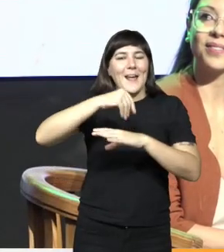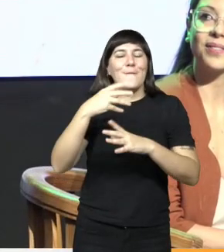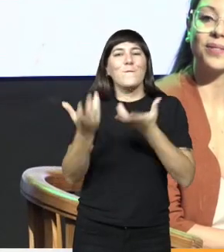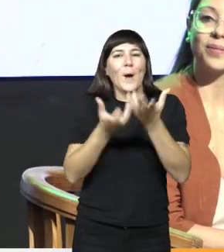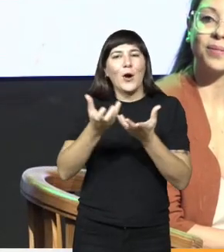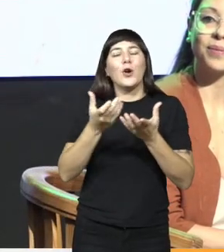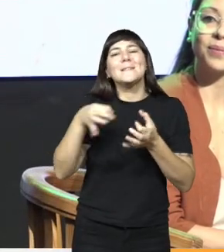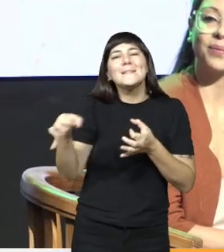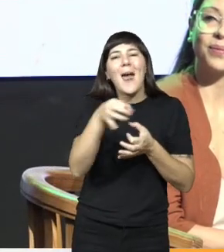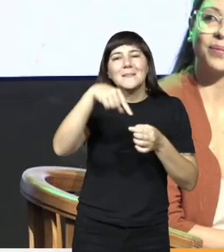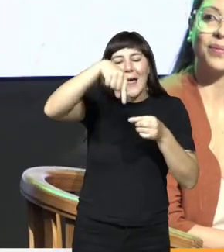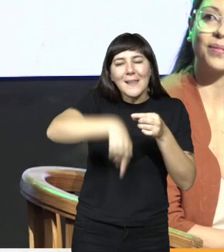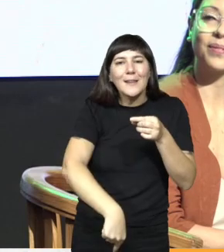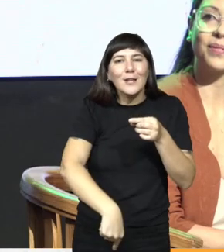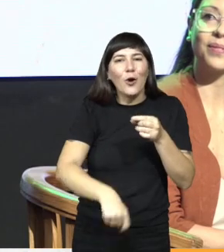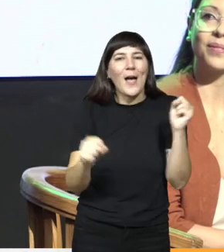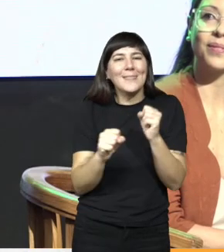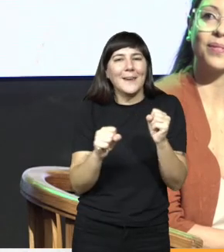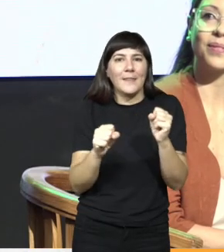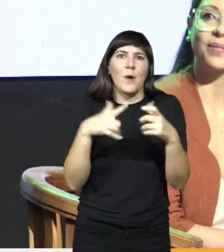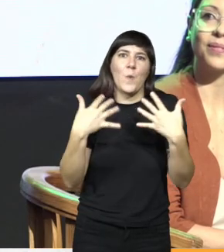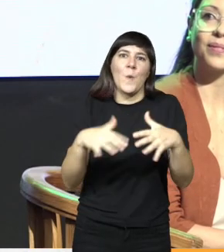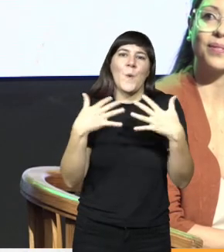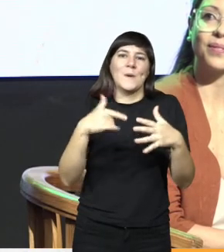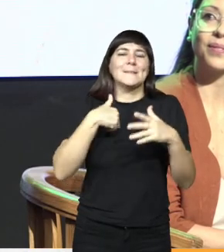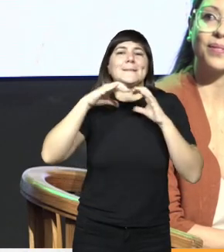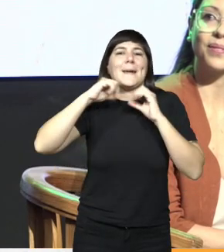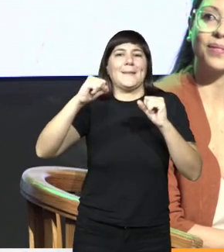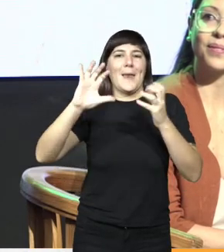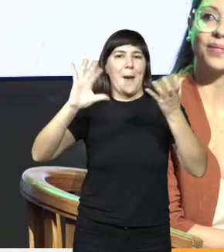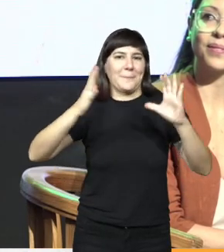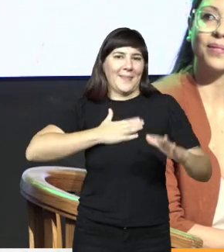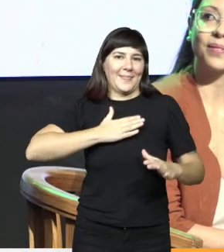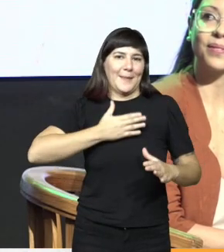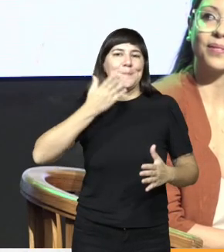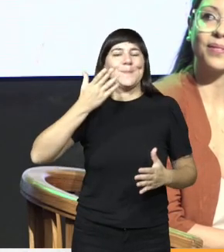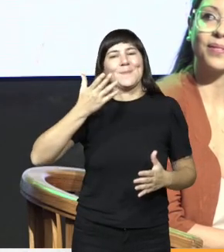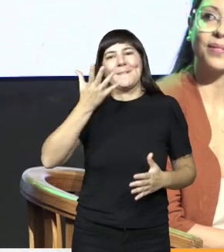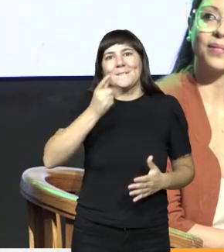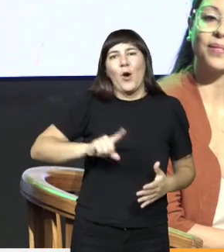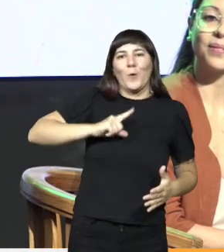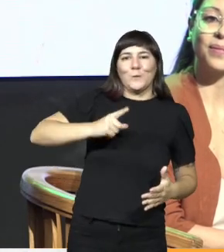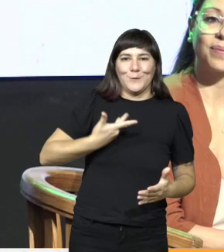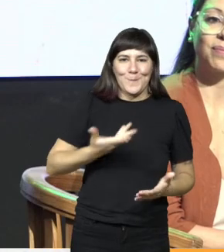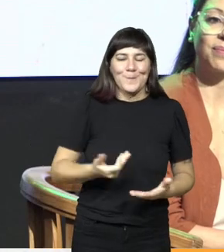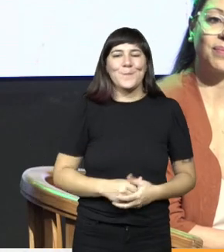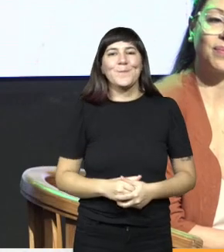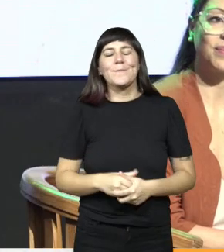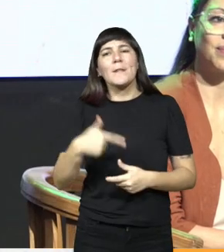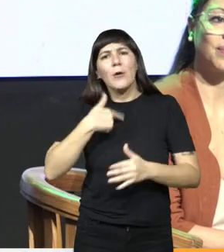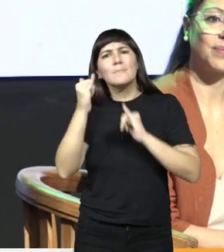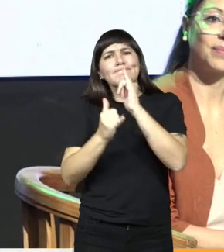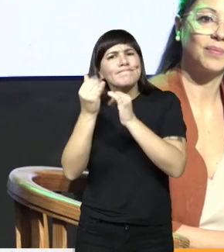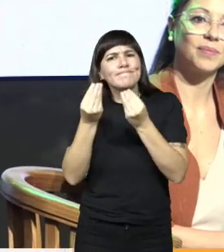Isla del Atlántico Sur, que me ha otorgado el inmenso honor de ser su Secretaría de Ambiente. Bueno, vamos a hablar de